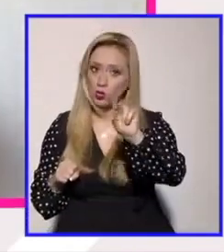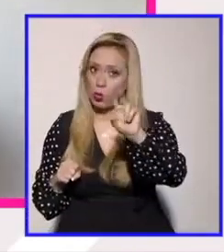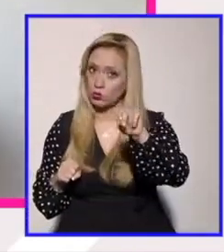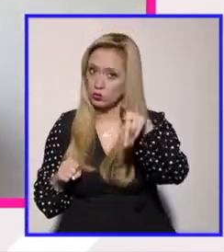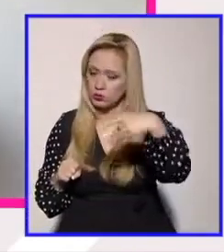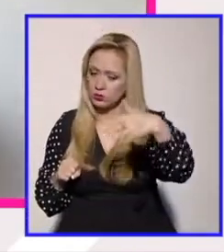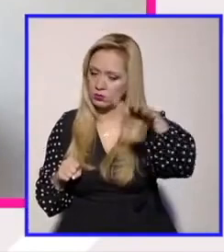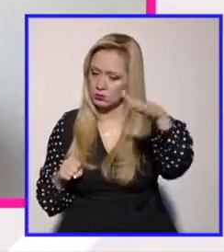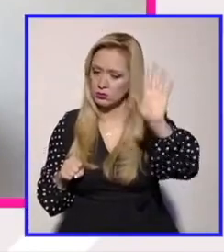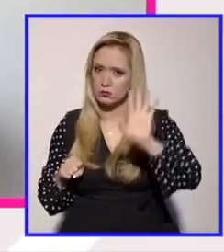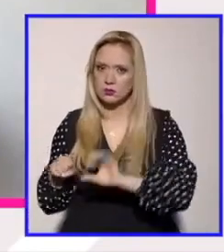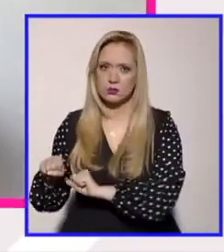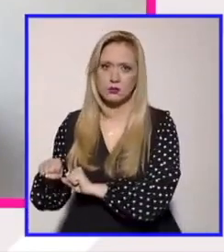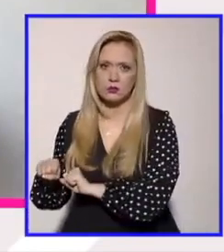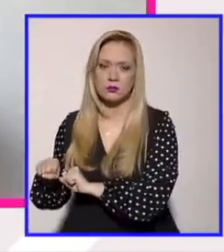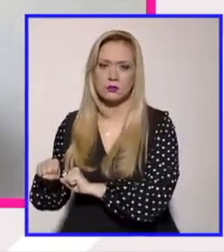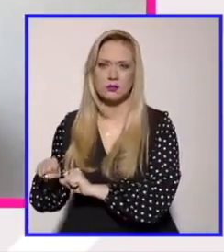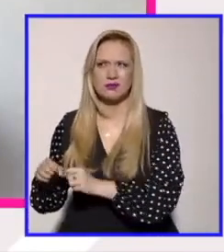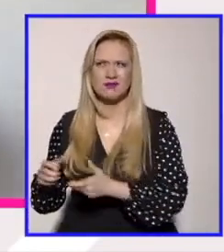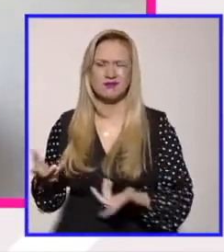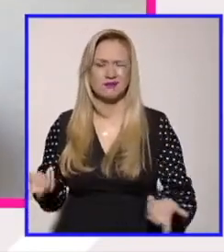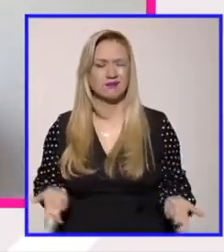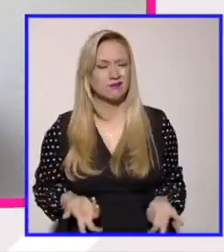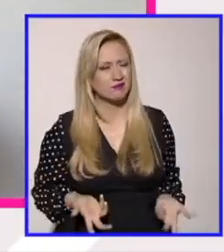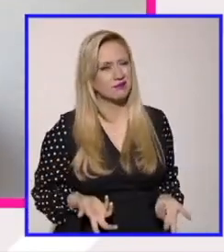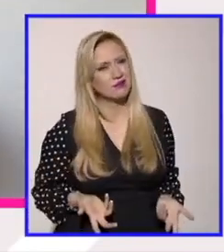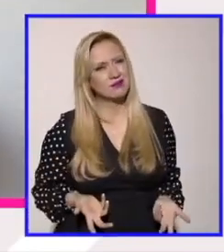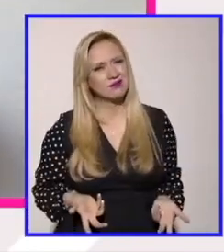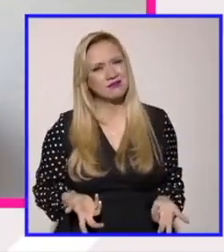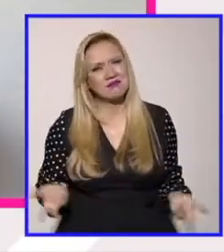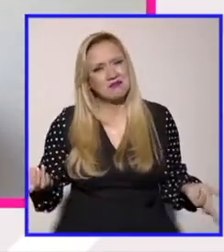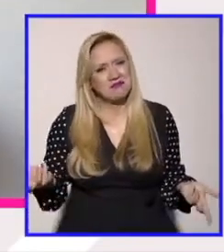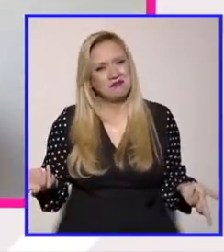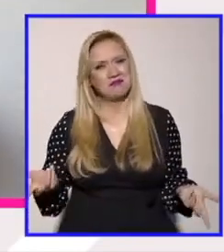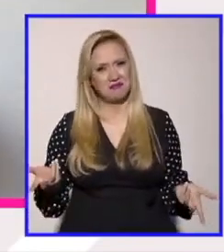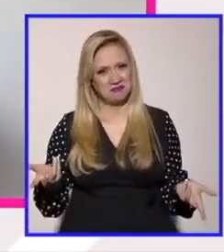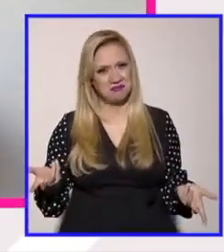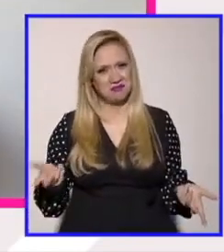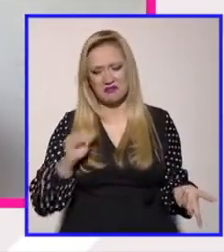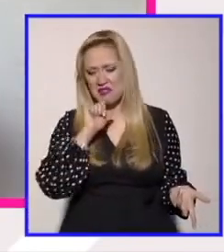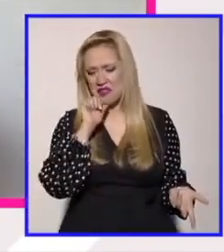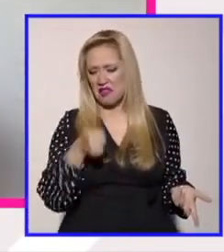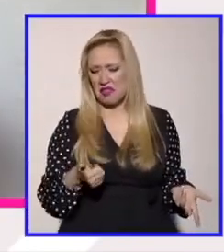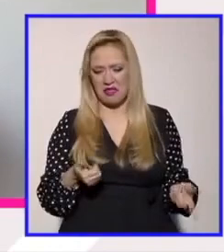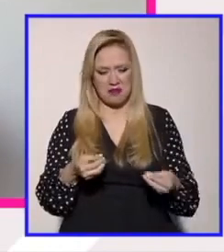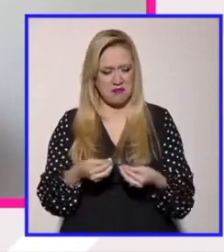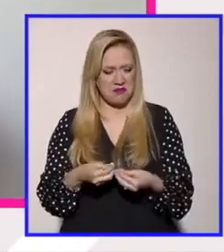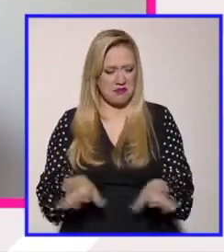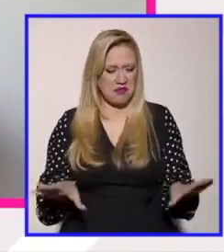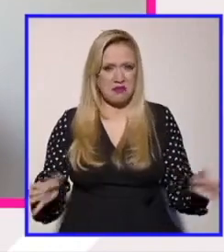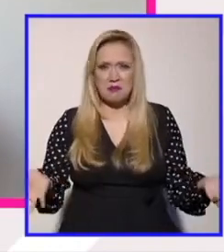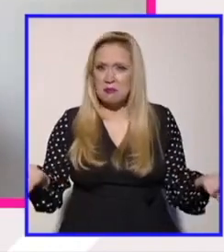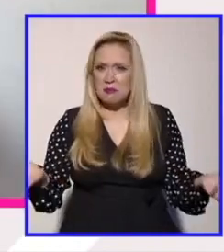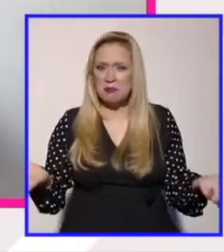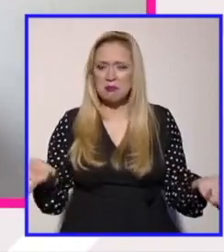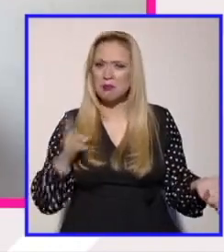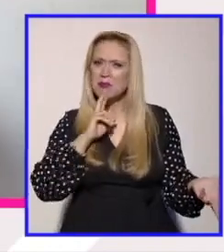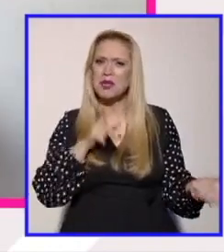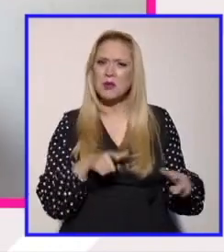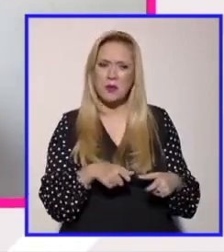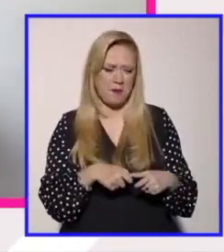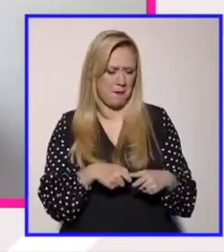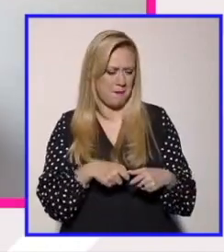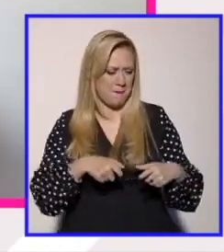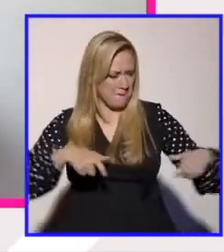parece que es muy importante porque no perdemos nada ya lo decías tú y es algo que dice Shibón no perdemos nada ampliando